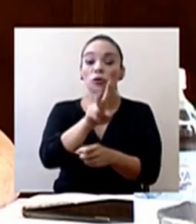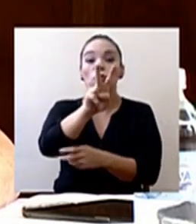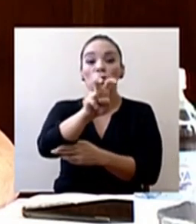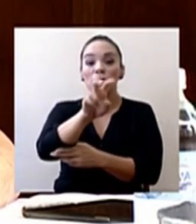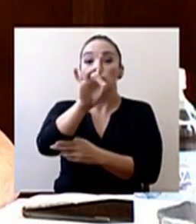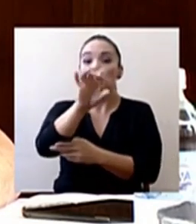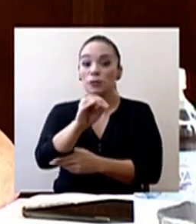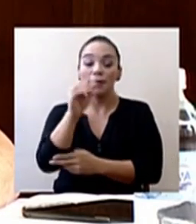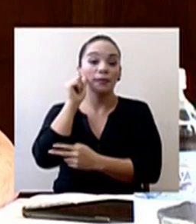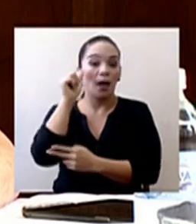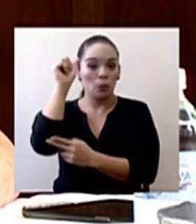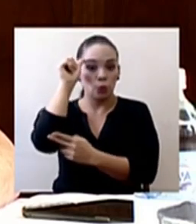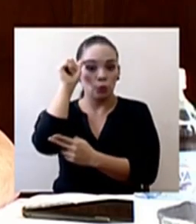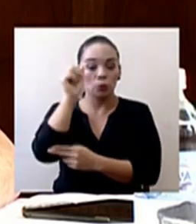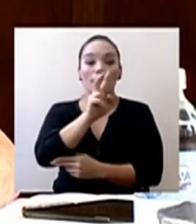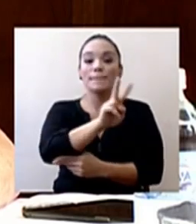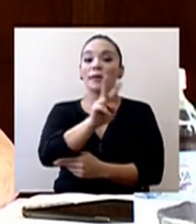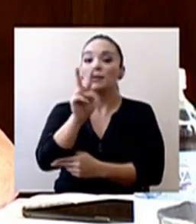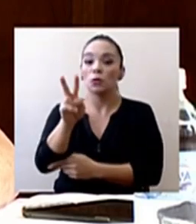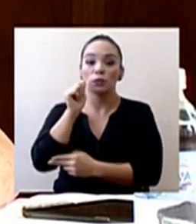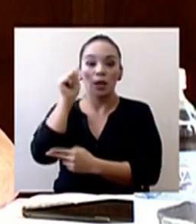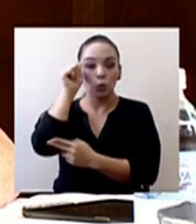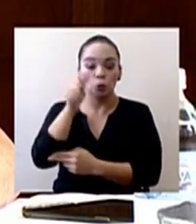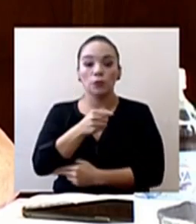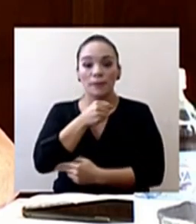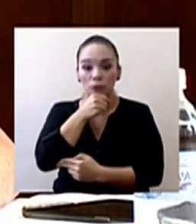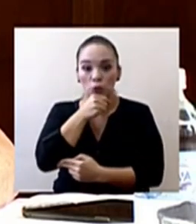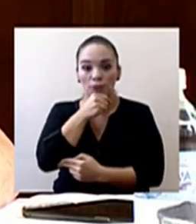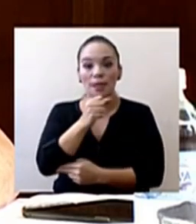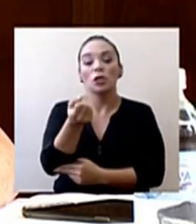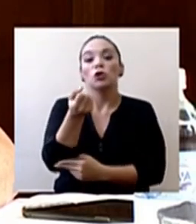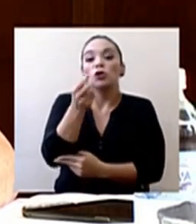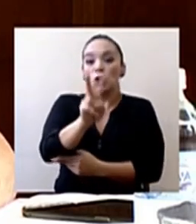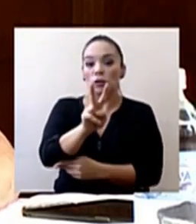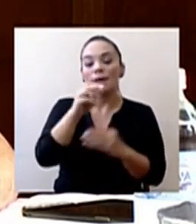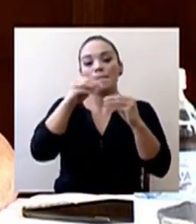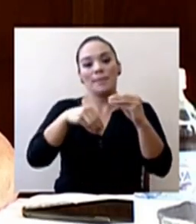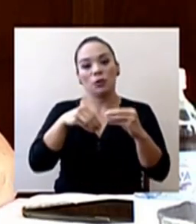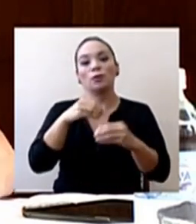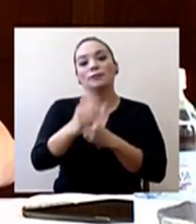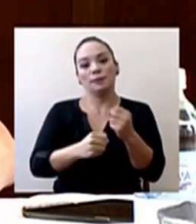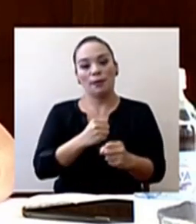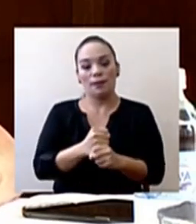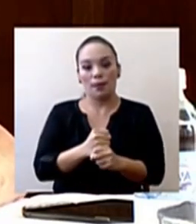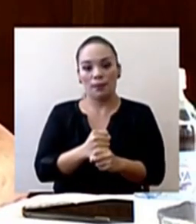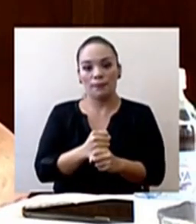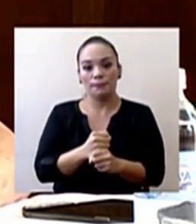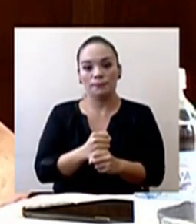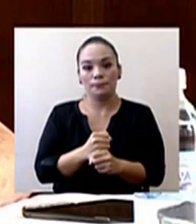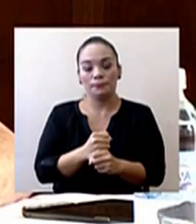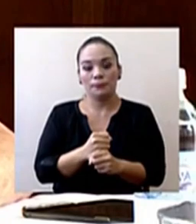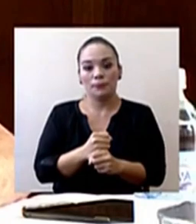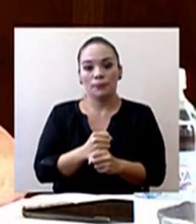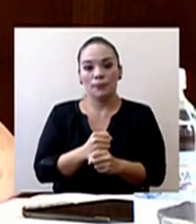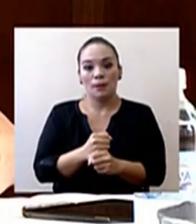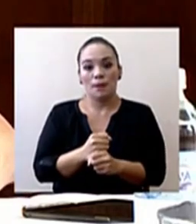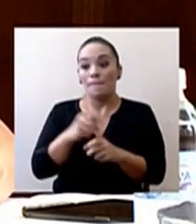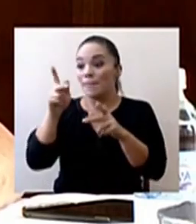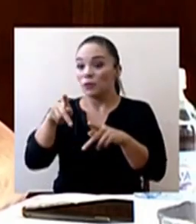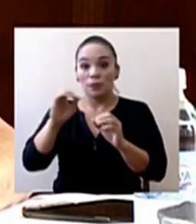adultos, 22 adultos mayores y 12 menores de edad. Se han descartado hasta el momento 3